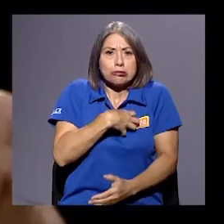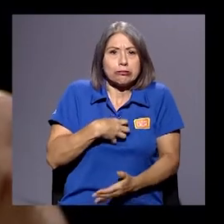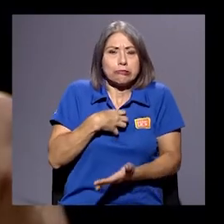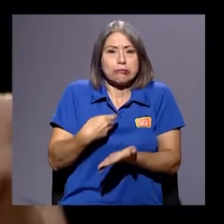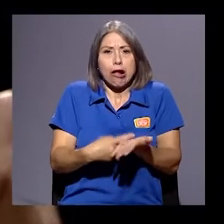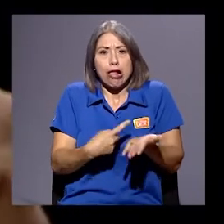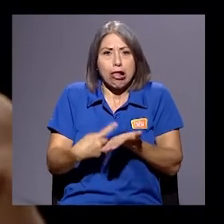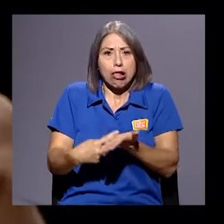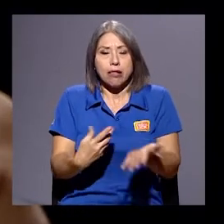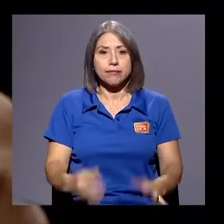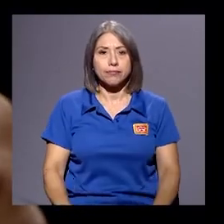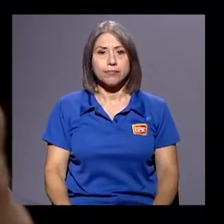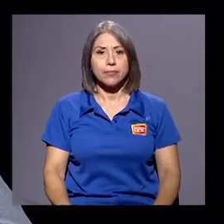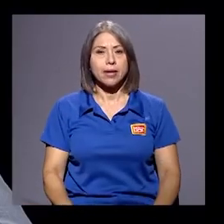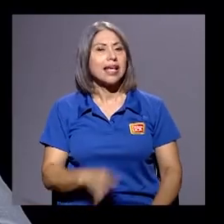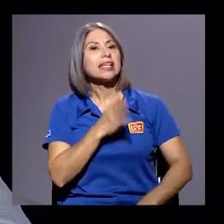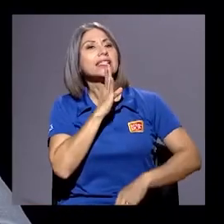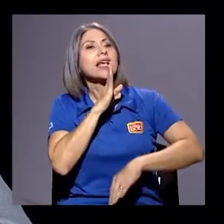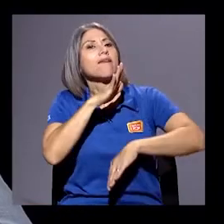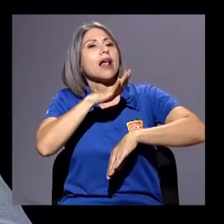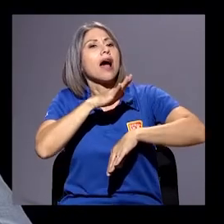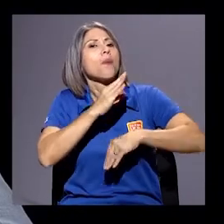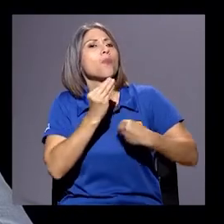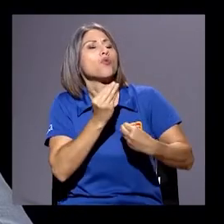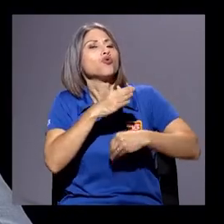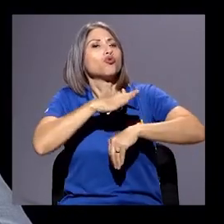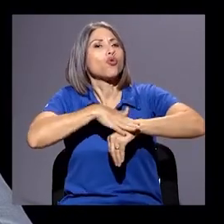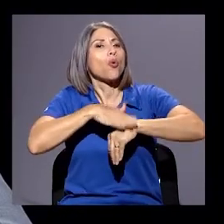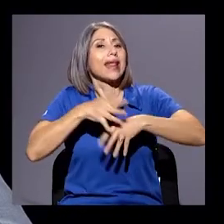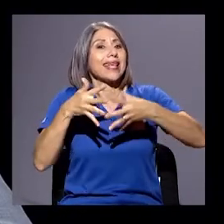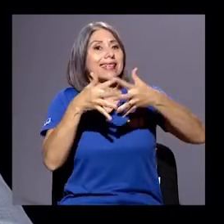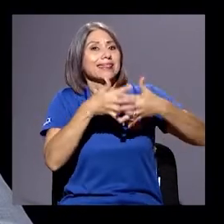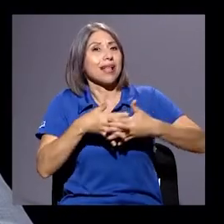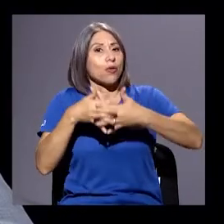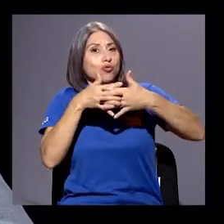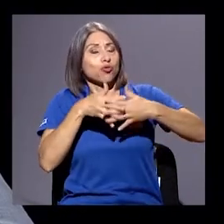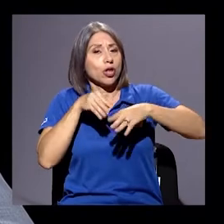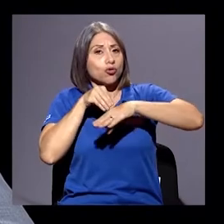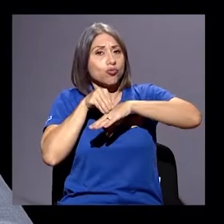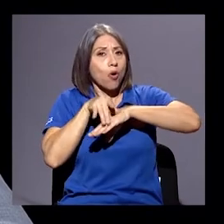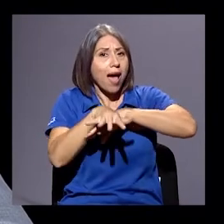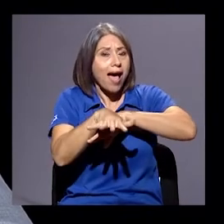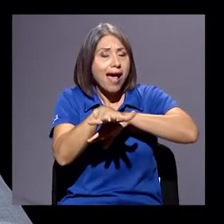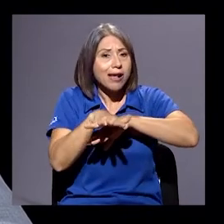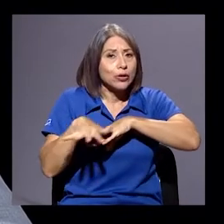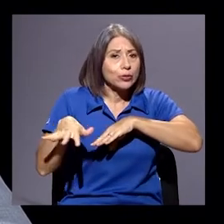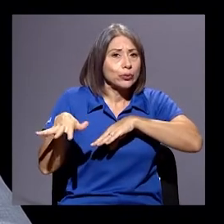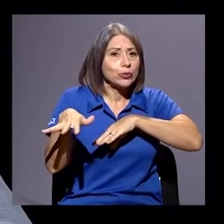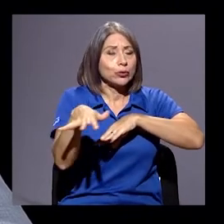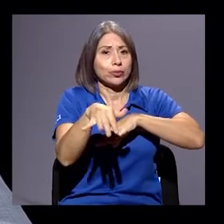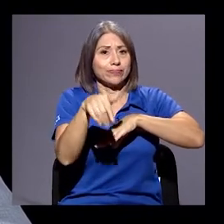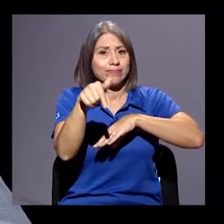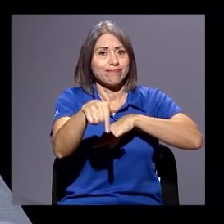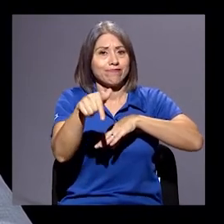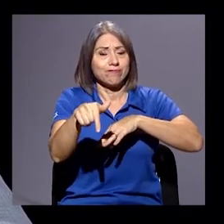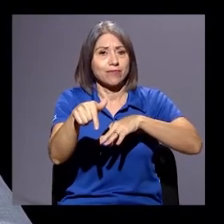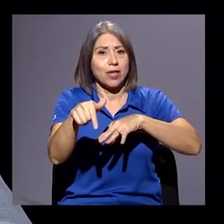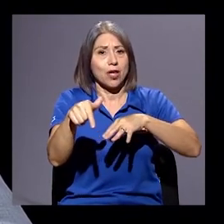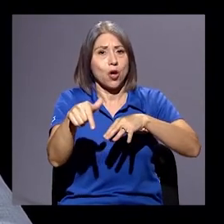Don Randall, se habla mucho de la injerencia de Estados Unidos en un gran sector